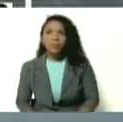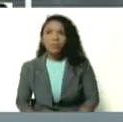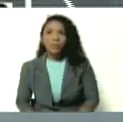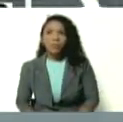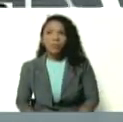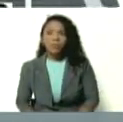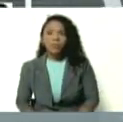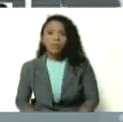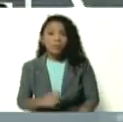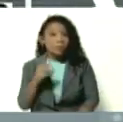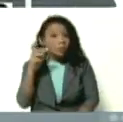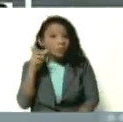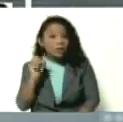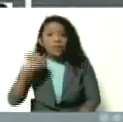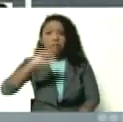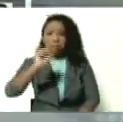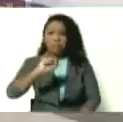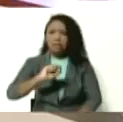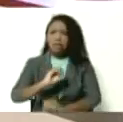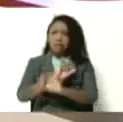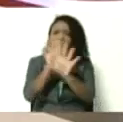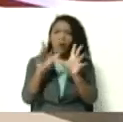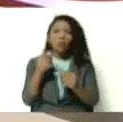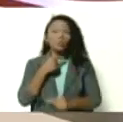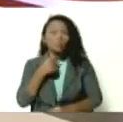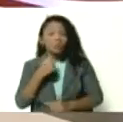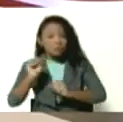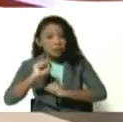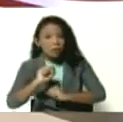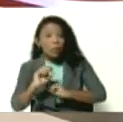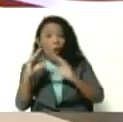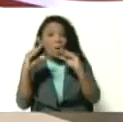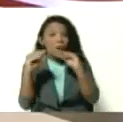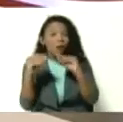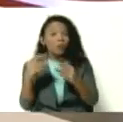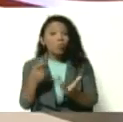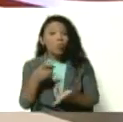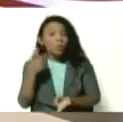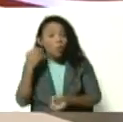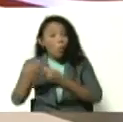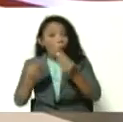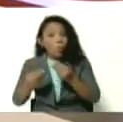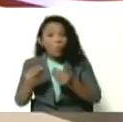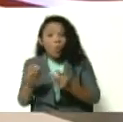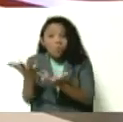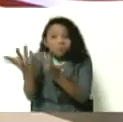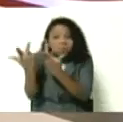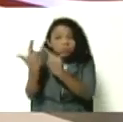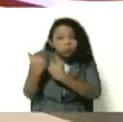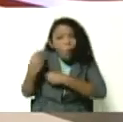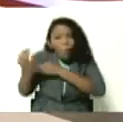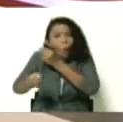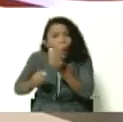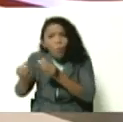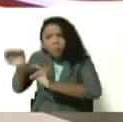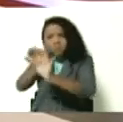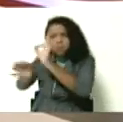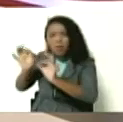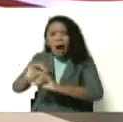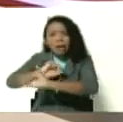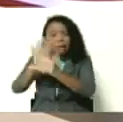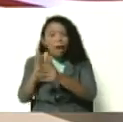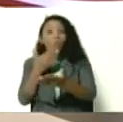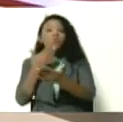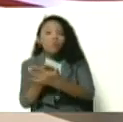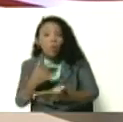¿Me copia, Río? Sí, sí, sí, claro, gobernador, claro que es un gusto. Claro que sí, vamos a hablar con el senador, para que él mismo sea quien nos comente, y además agradezca en nombre del pueblo de